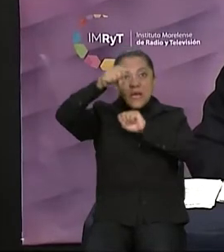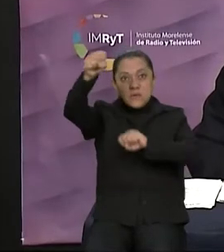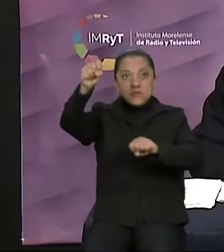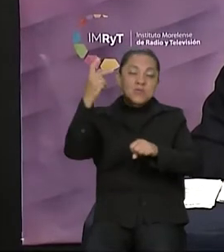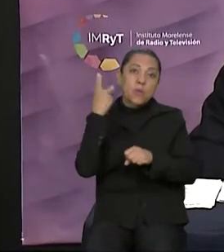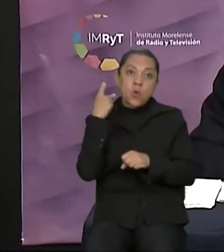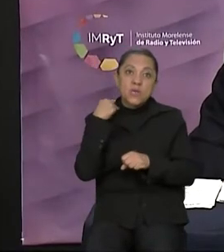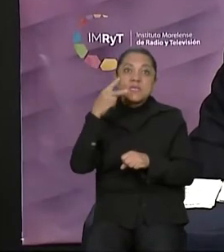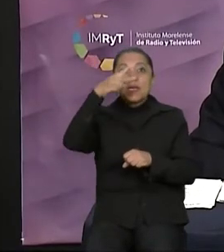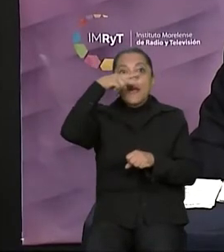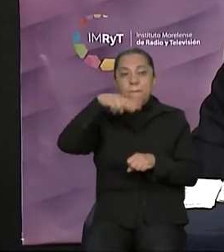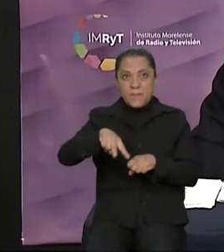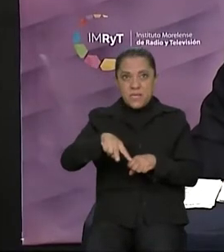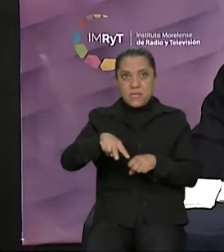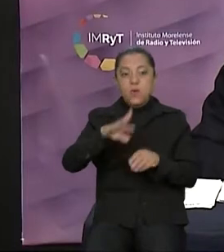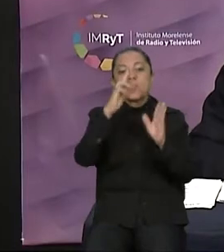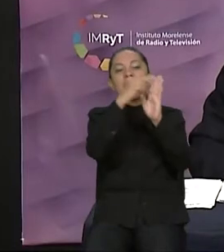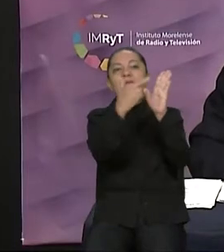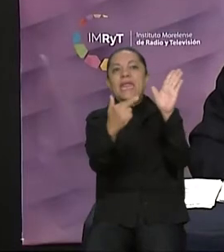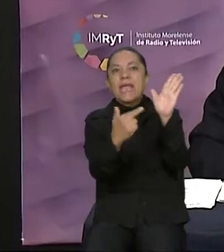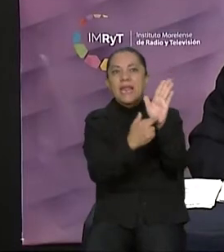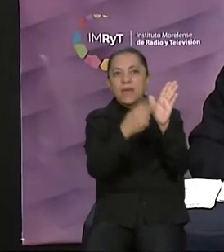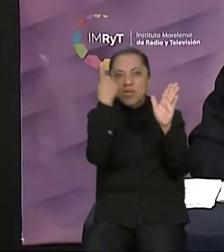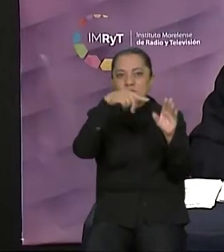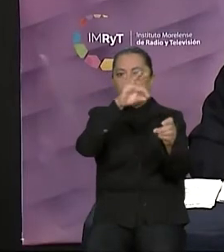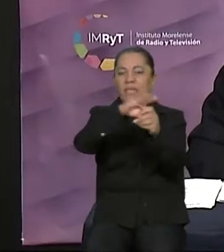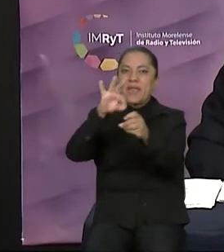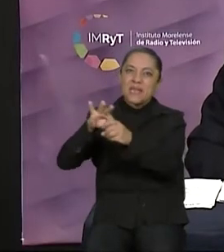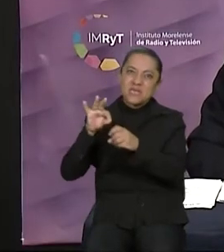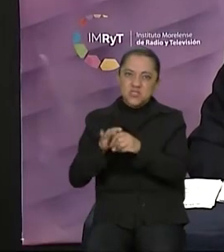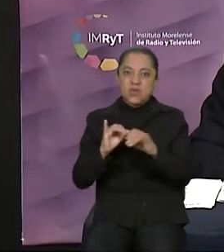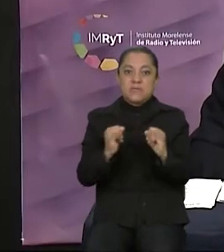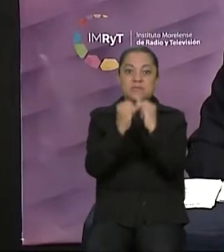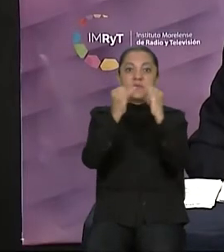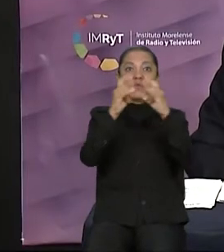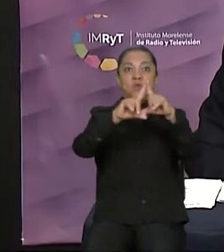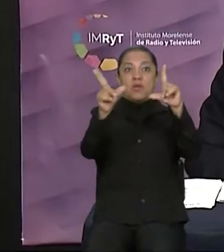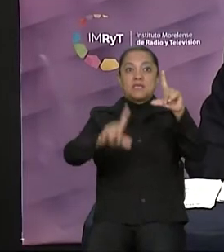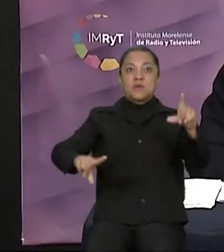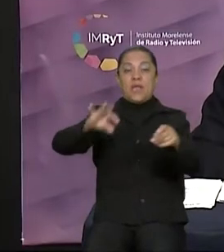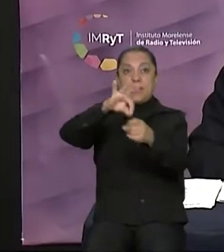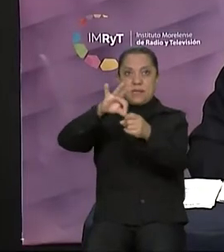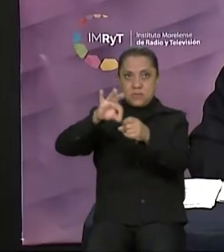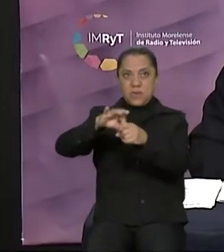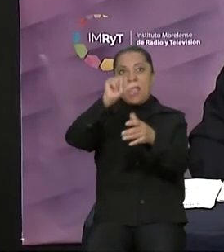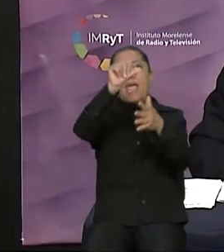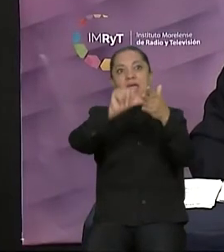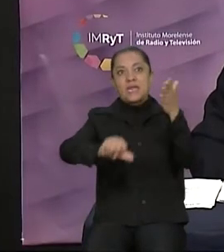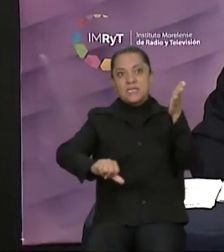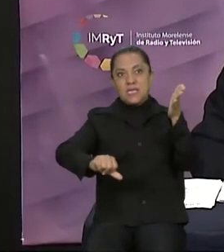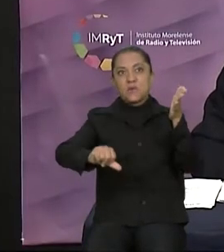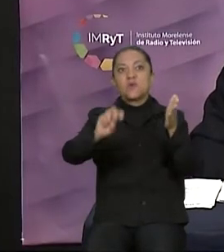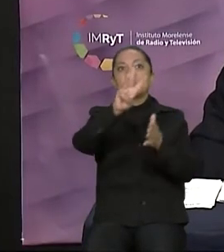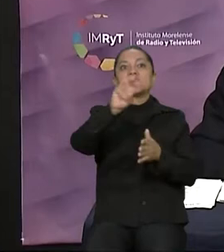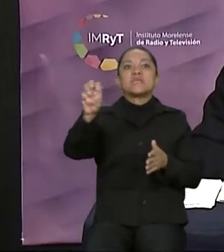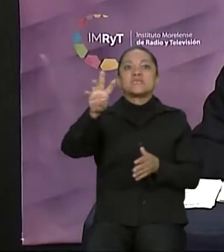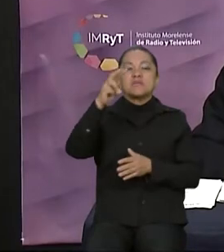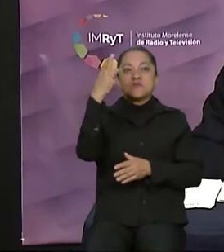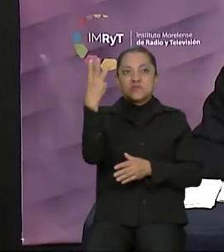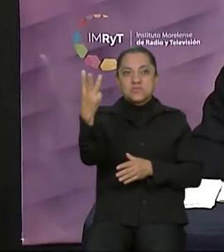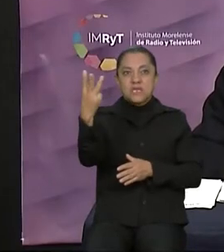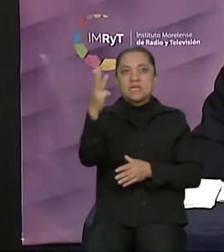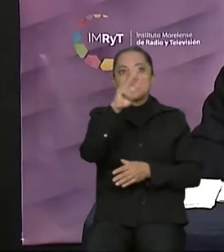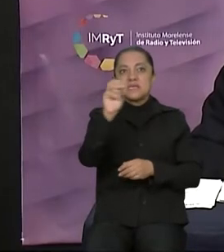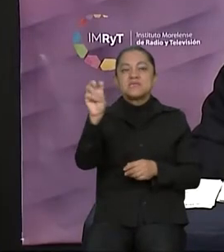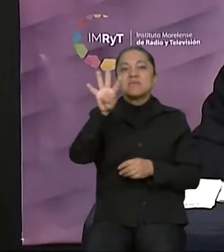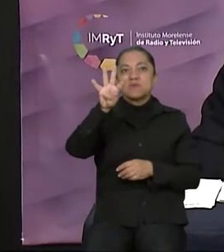reglamento de elecciones del Instituto Nacional Electoral, en sus artículos 303, 304, 305, 6, 7,